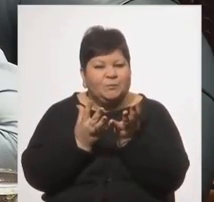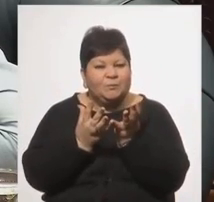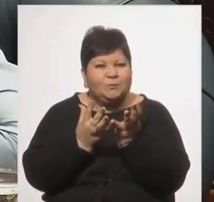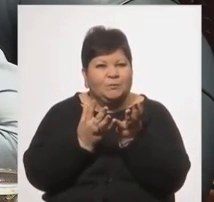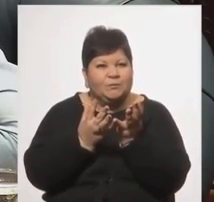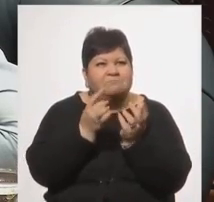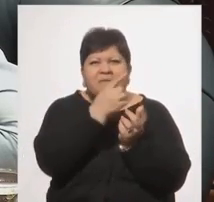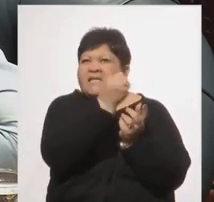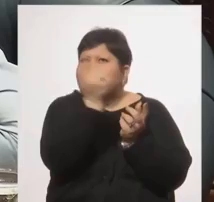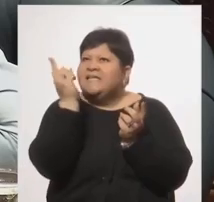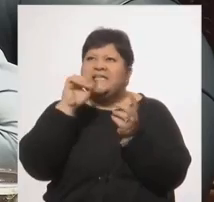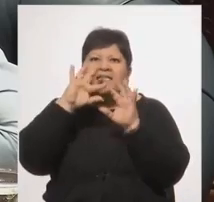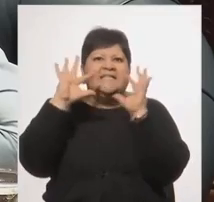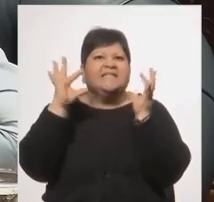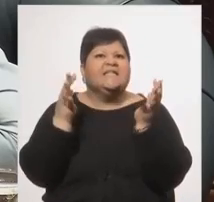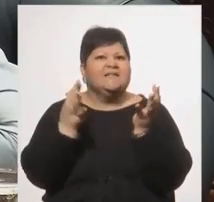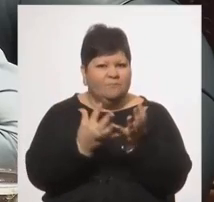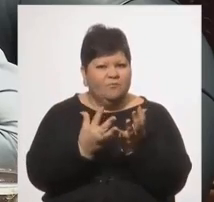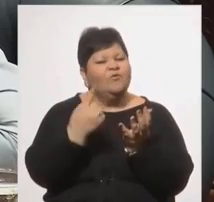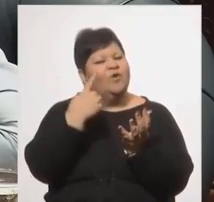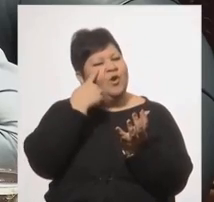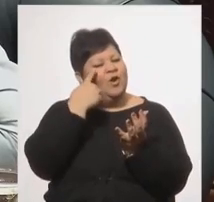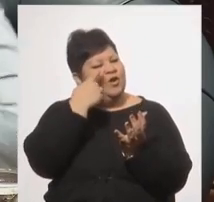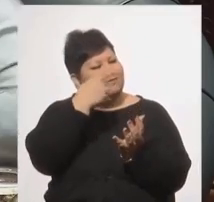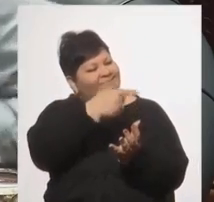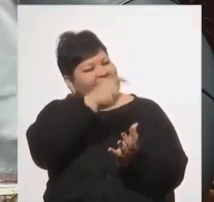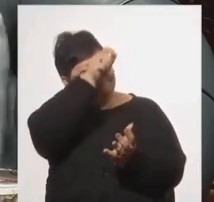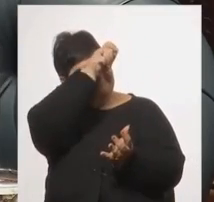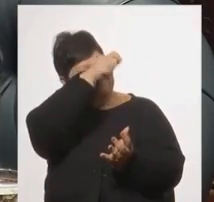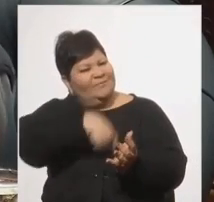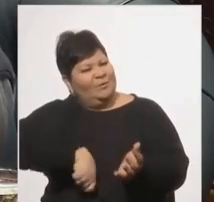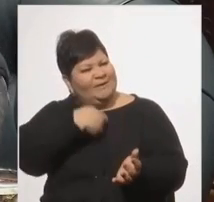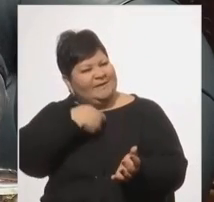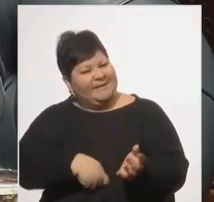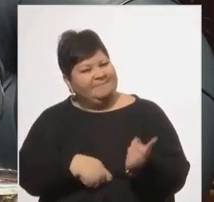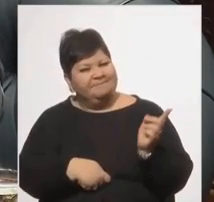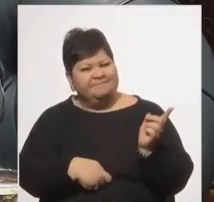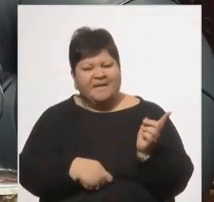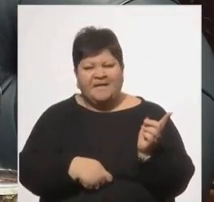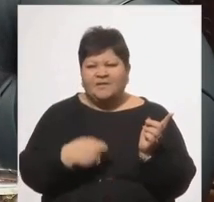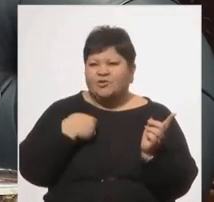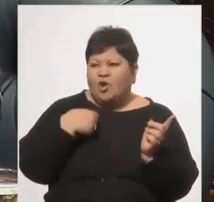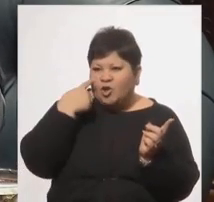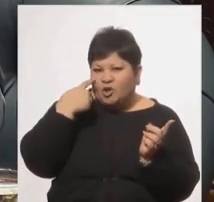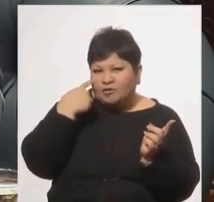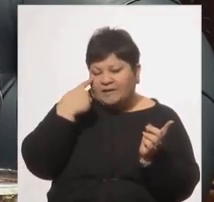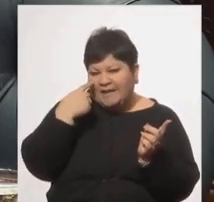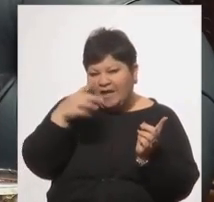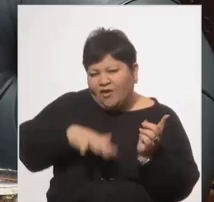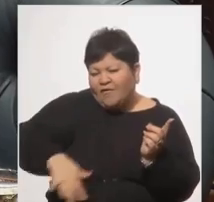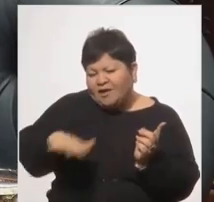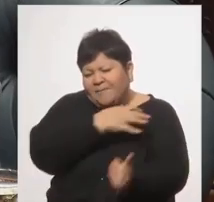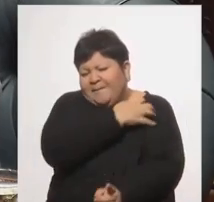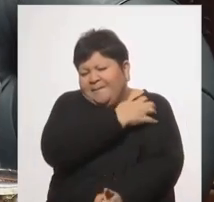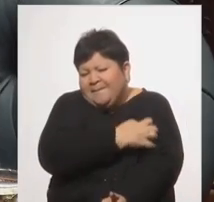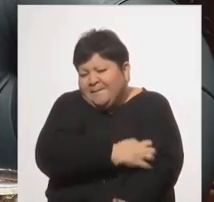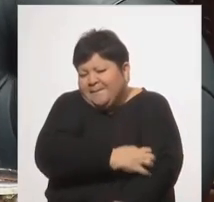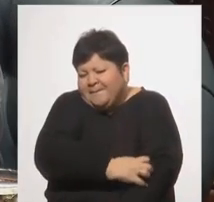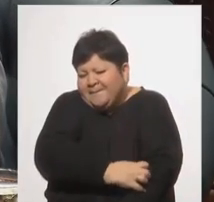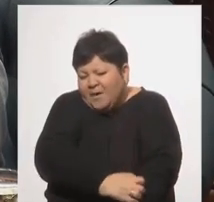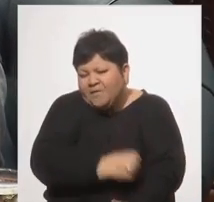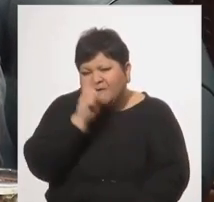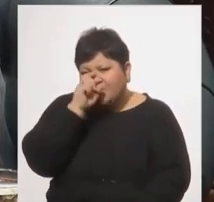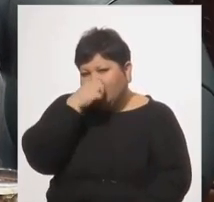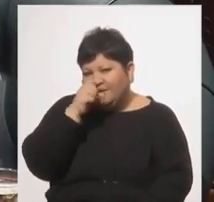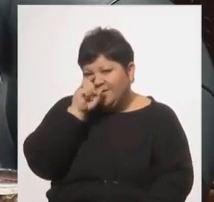compromiso, por su ética. Me tocó conocer a Mujica en los barrios más pobres de Moteveo. Cuando nos acompañaban